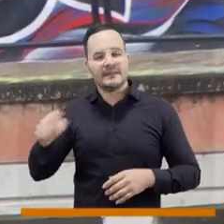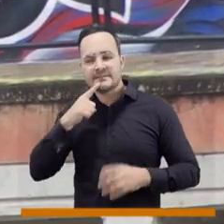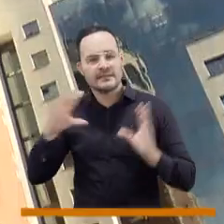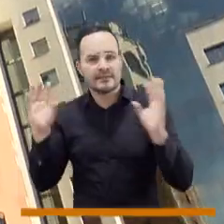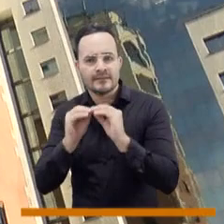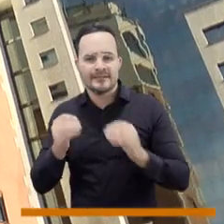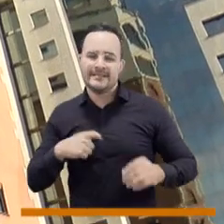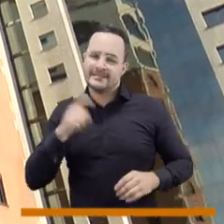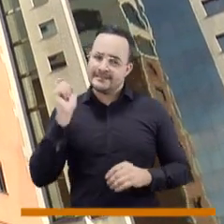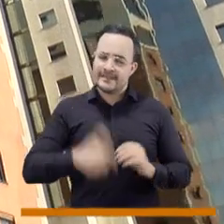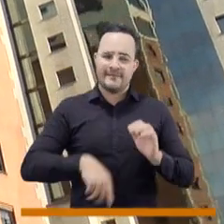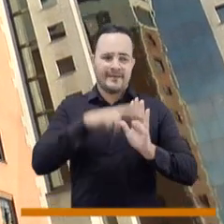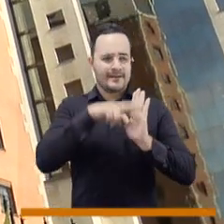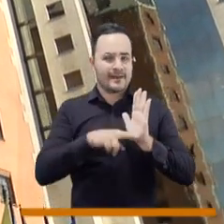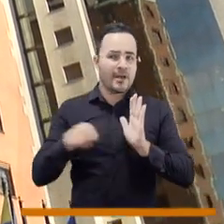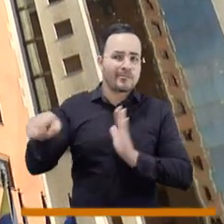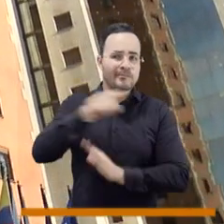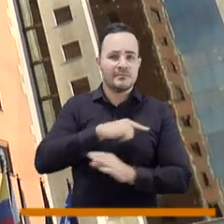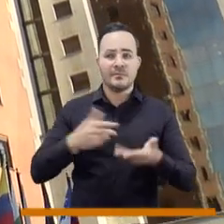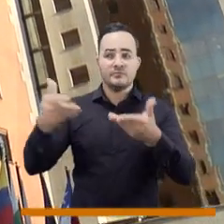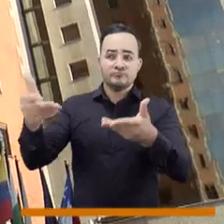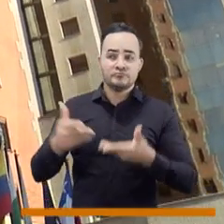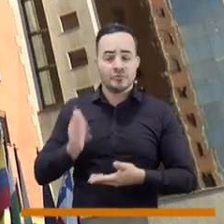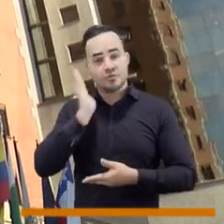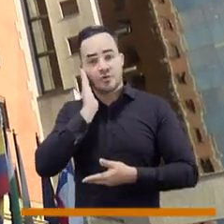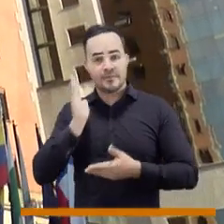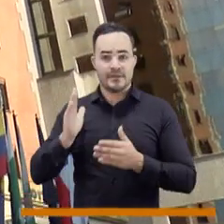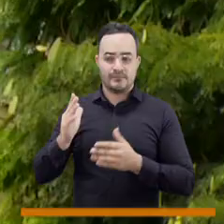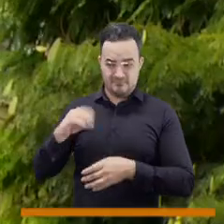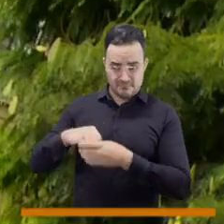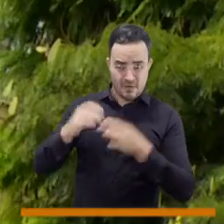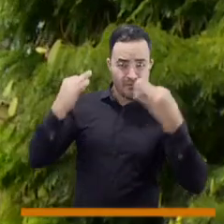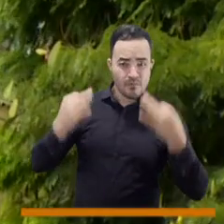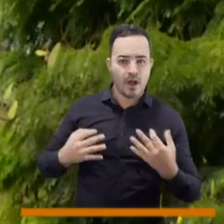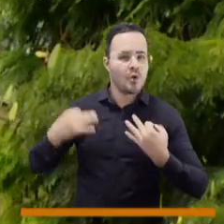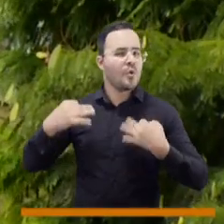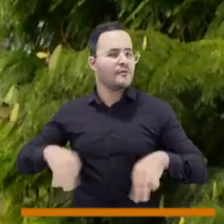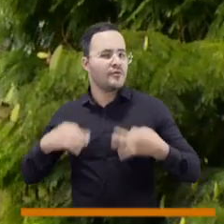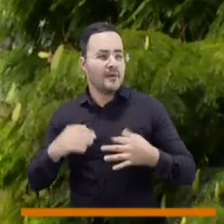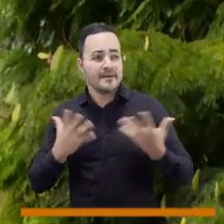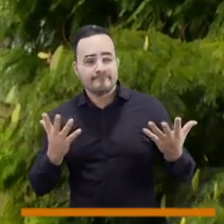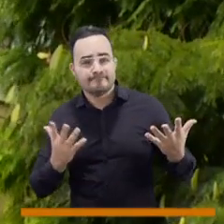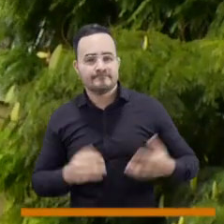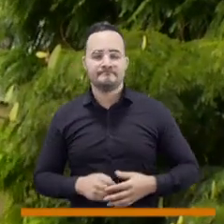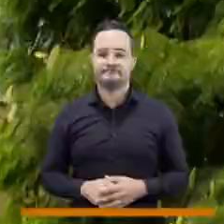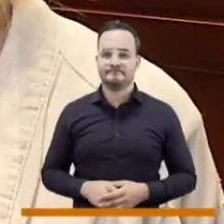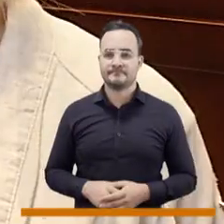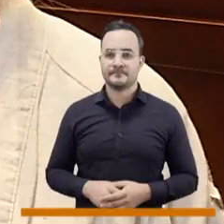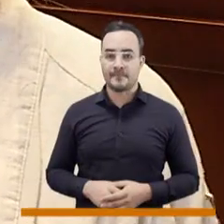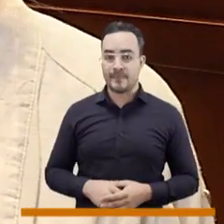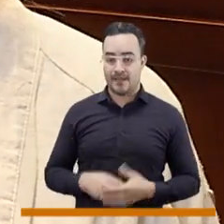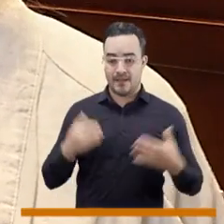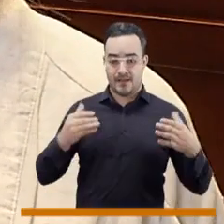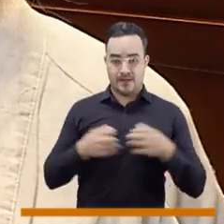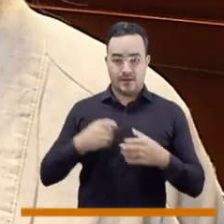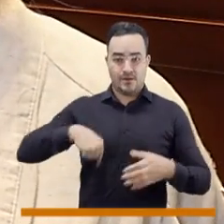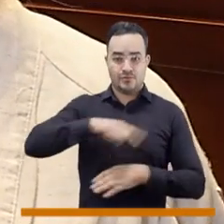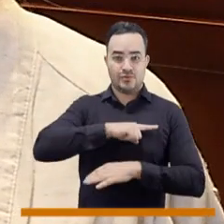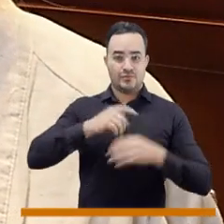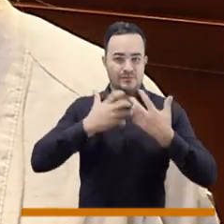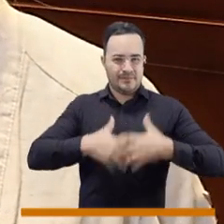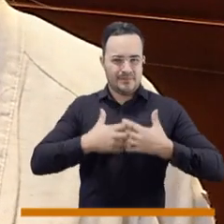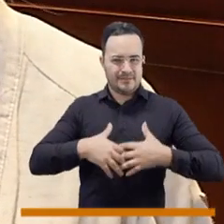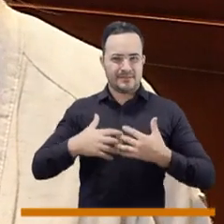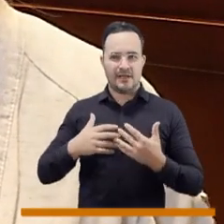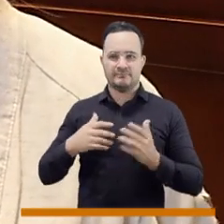resaltan la importancia de reglamentar a quienes prestan el servicio formal o informalmente. Desde Cotelco Antioquia nos preocupa un